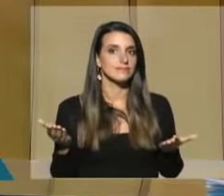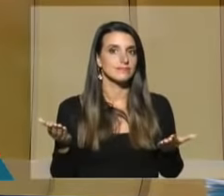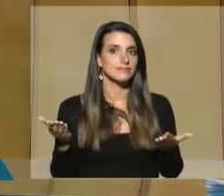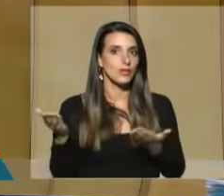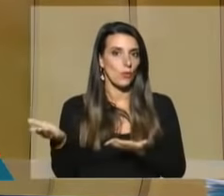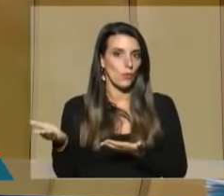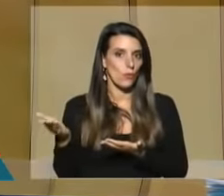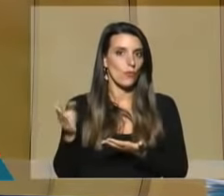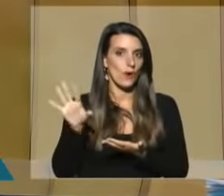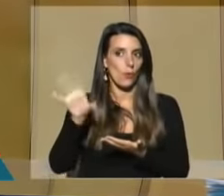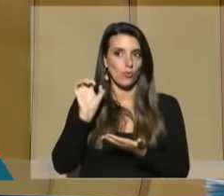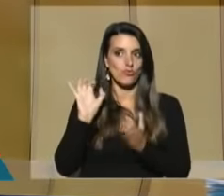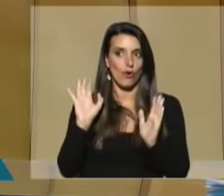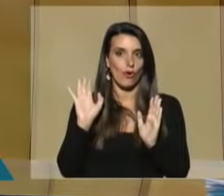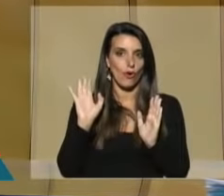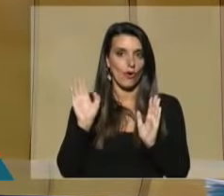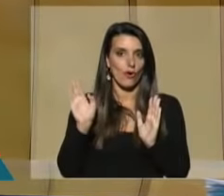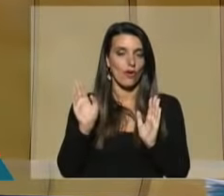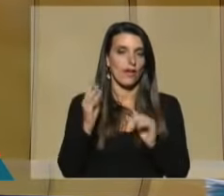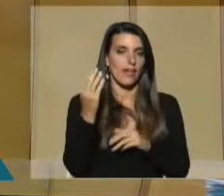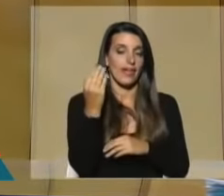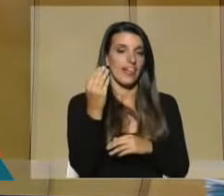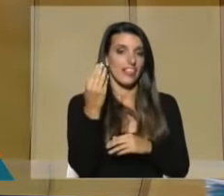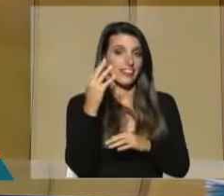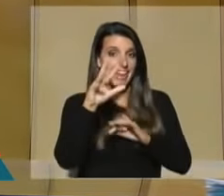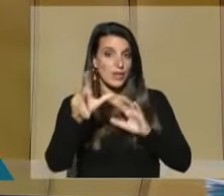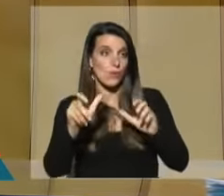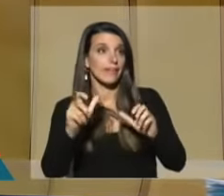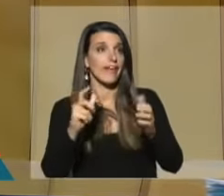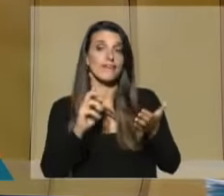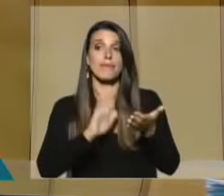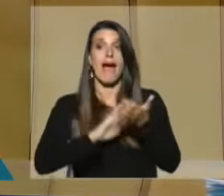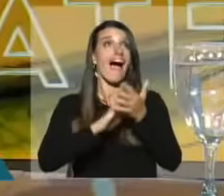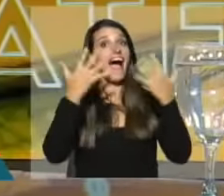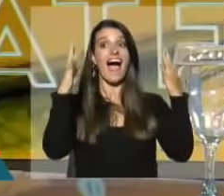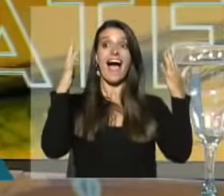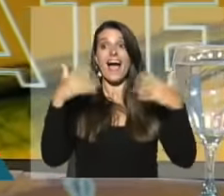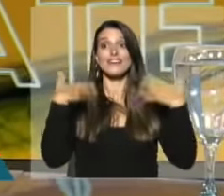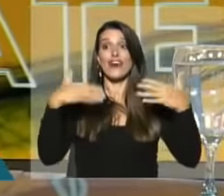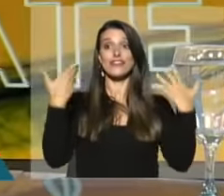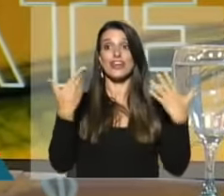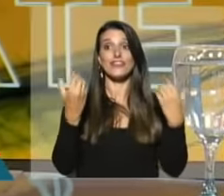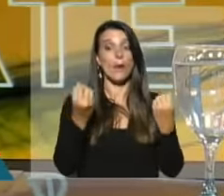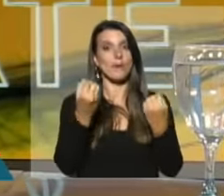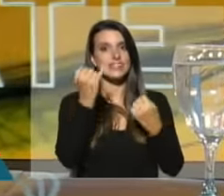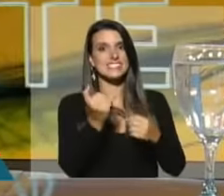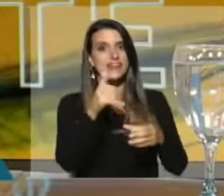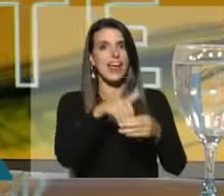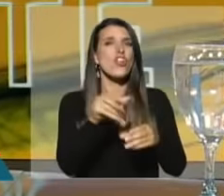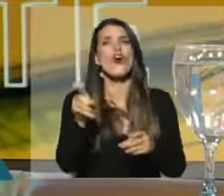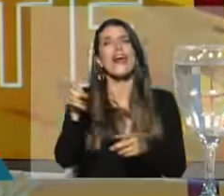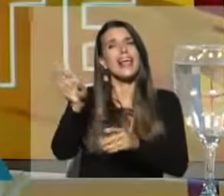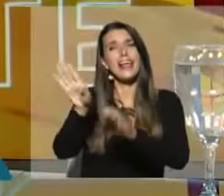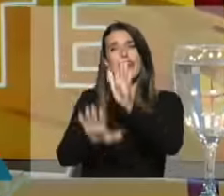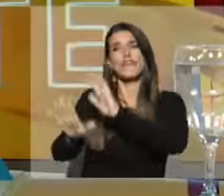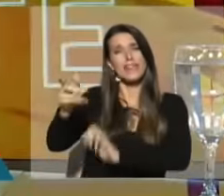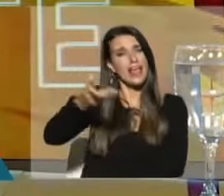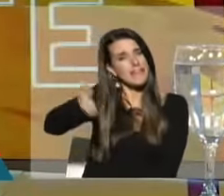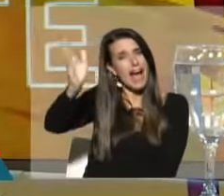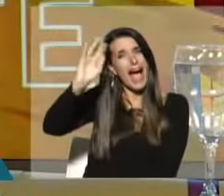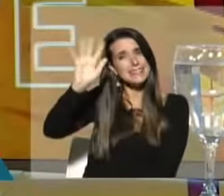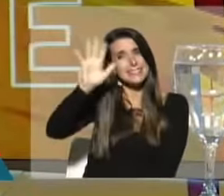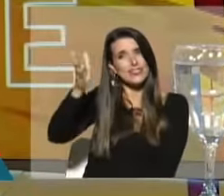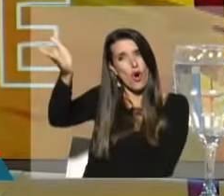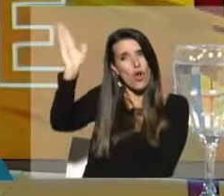Bueno, lo escuchó igual que yo. Prácticamente los delincuentes están diciendo que salgan a festejar si ganan el sí. La confusión es de penadés, no es mía. Él tendrá que ir al psicólogo.